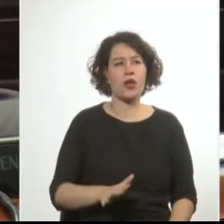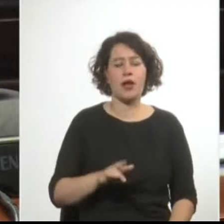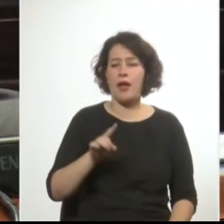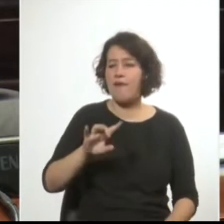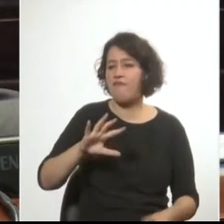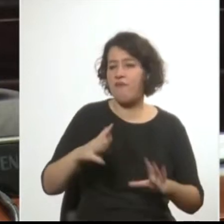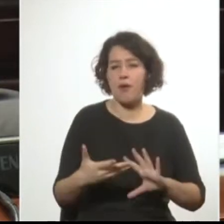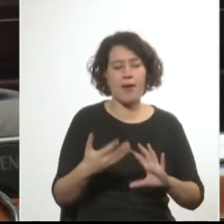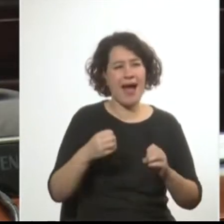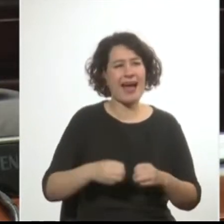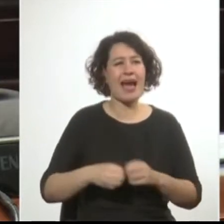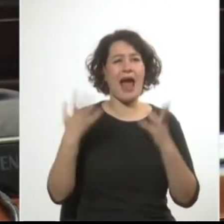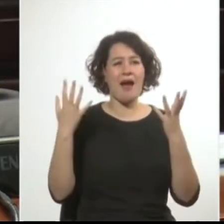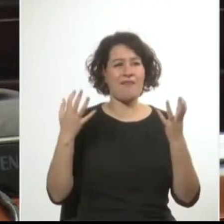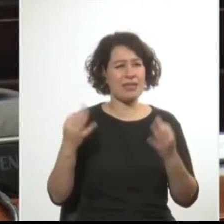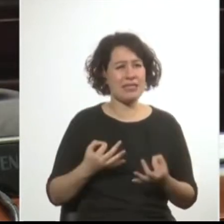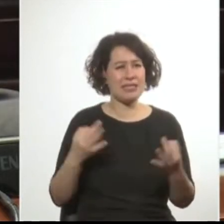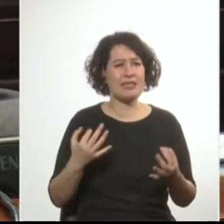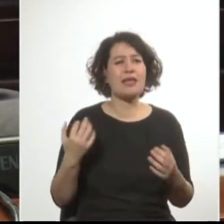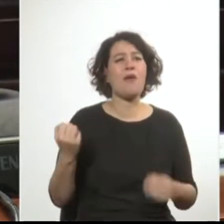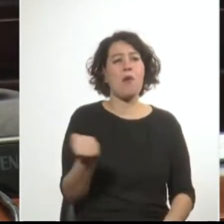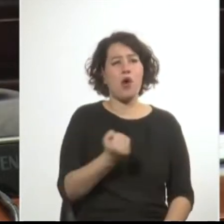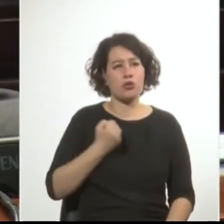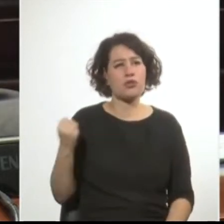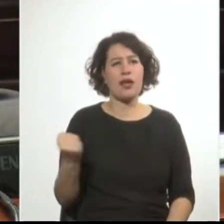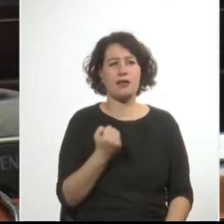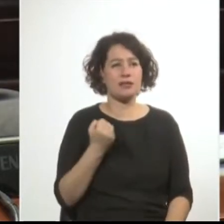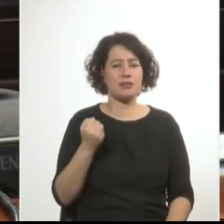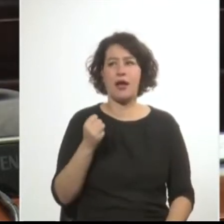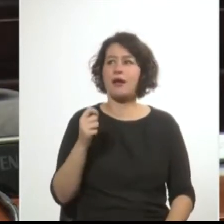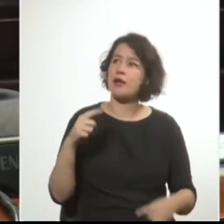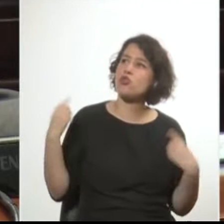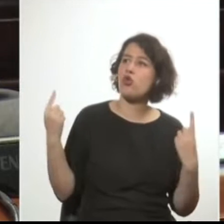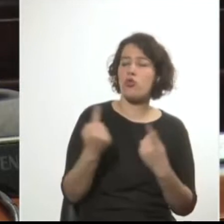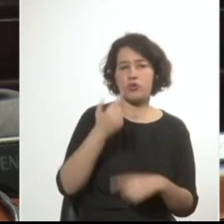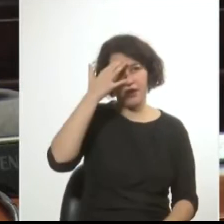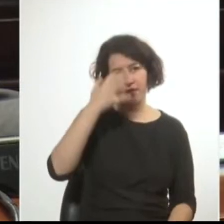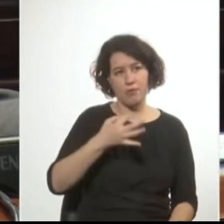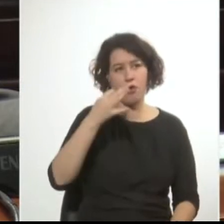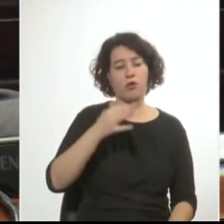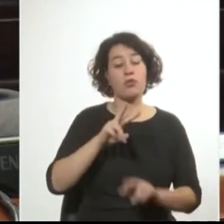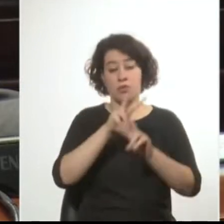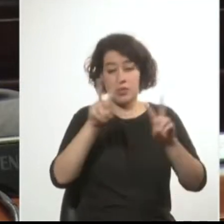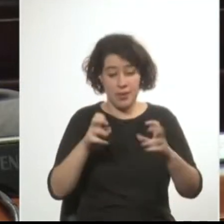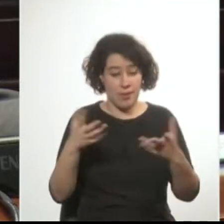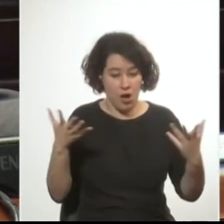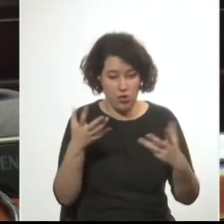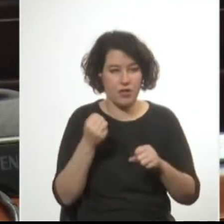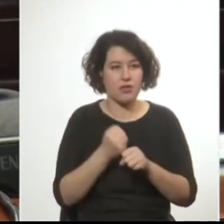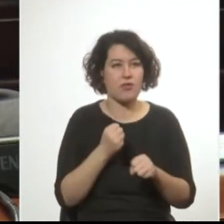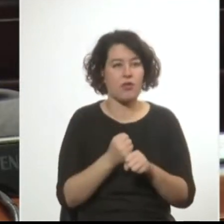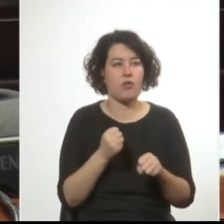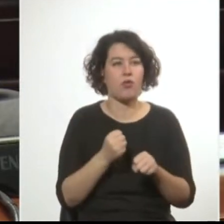una especial gravedad y de una importancia que a nadie escapa, como lo demuestra el tema que nos ocupa el